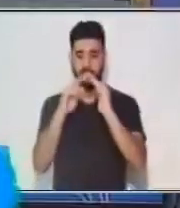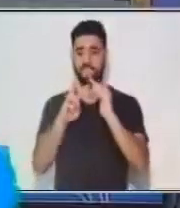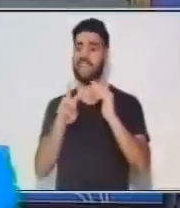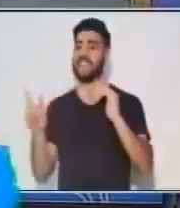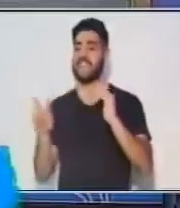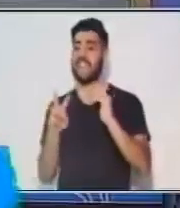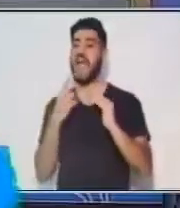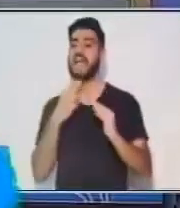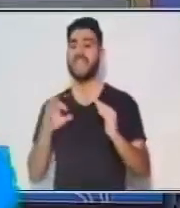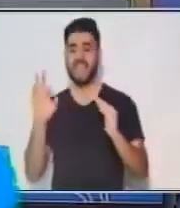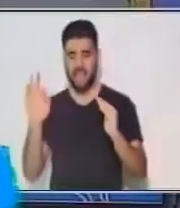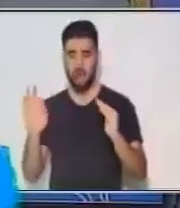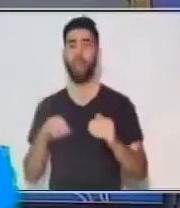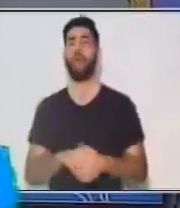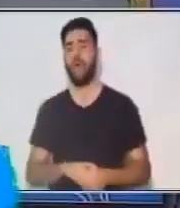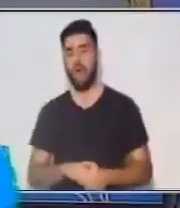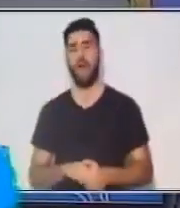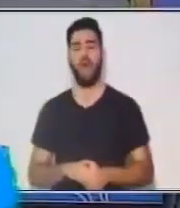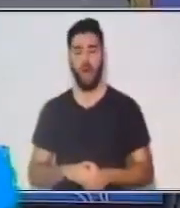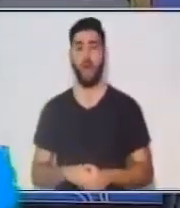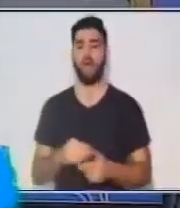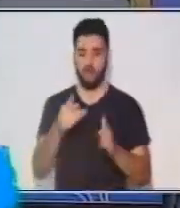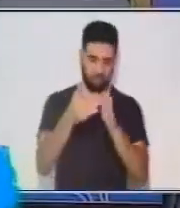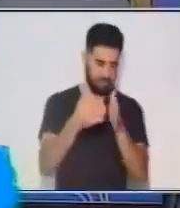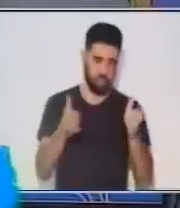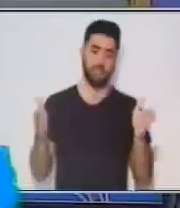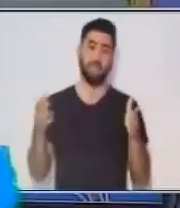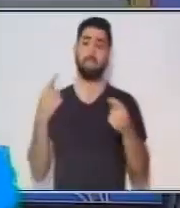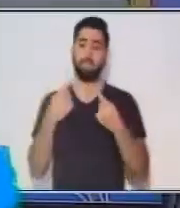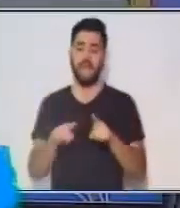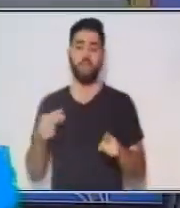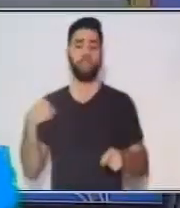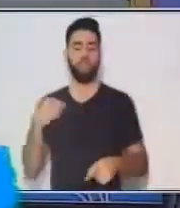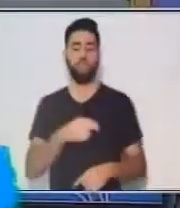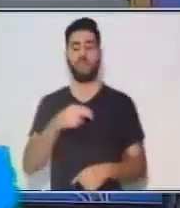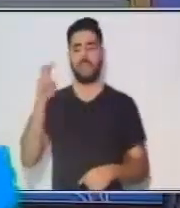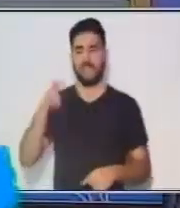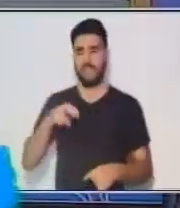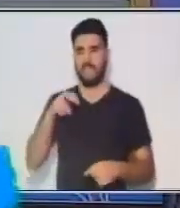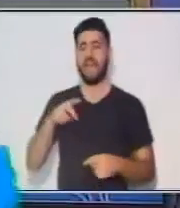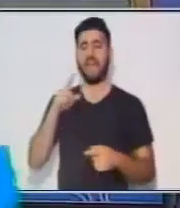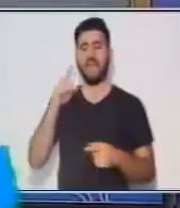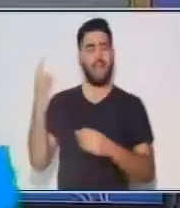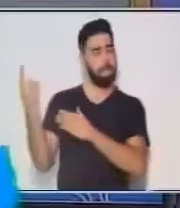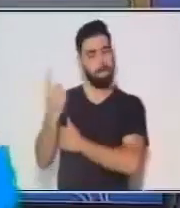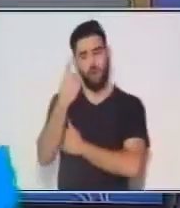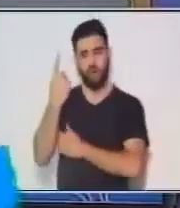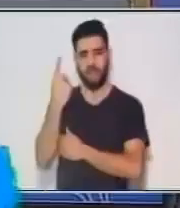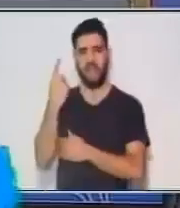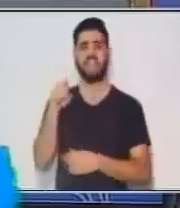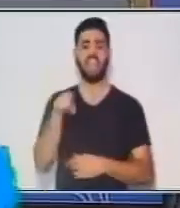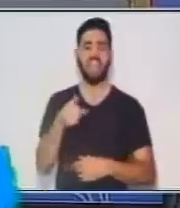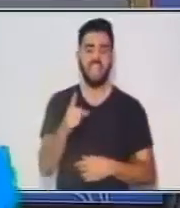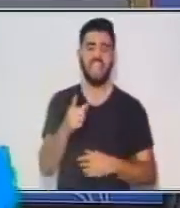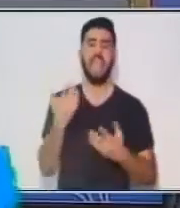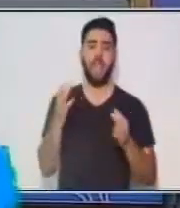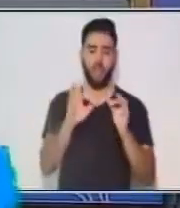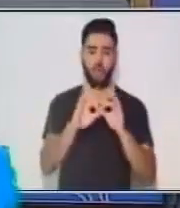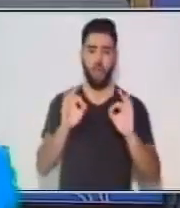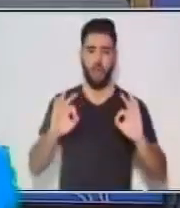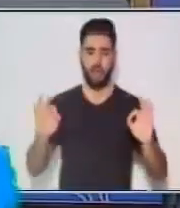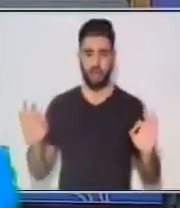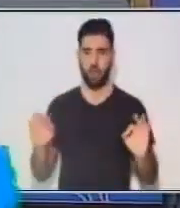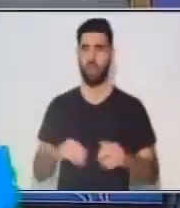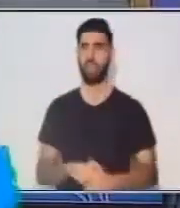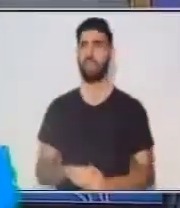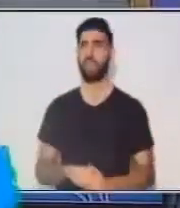amplia. Pero, necesitamos sacar el núcleo, lo más importante de esa oración, de quien se está hablando. Y en